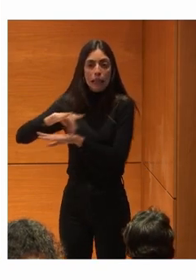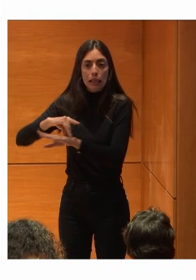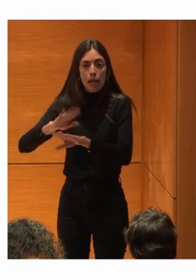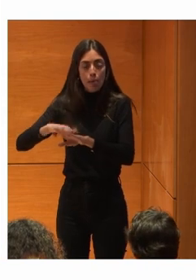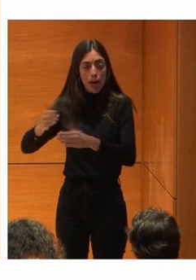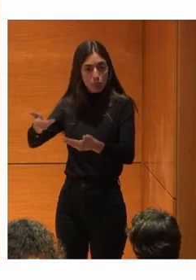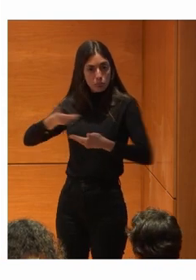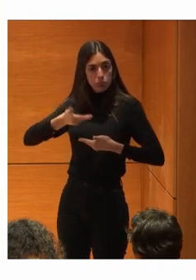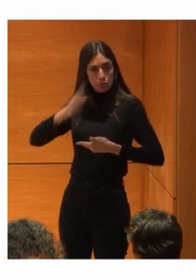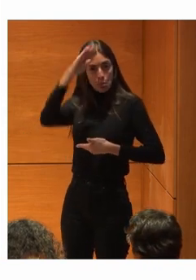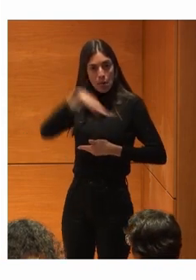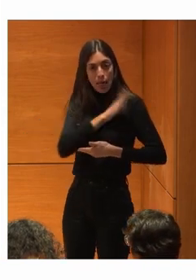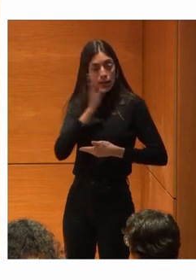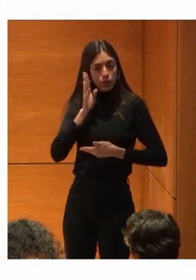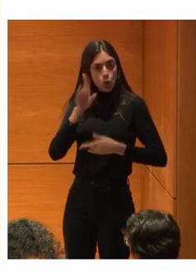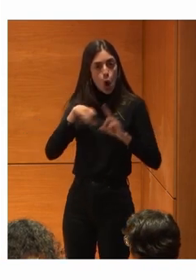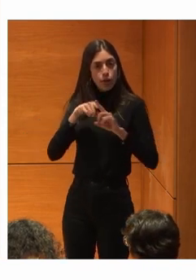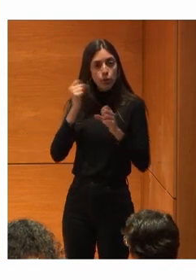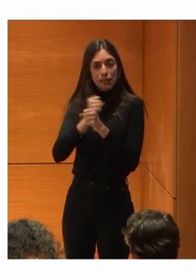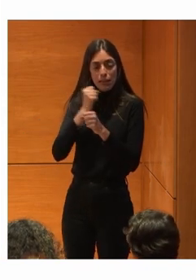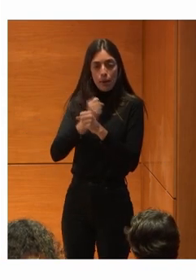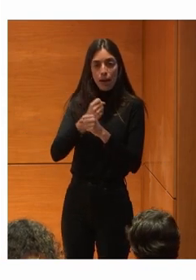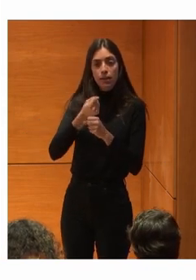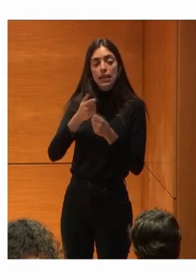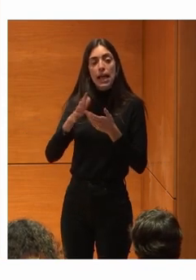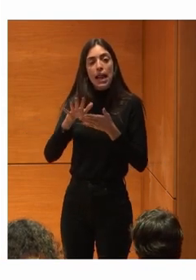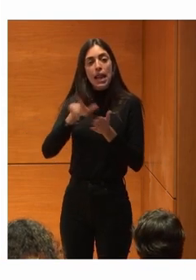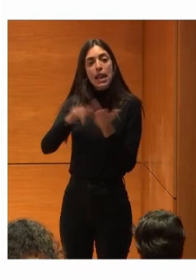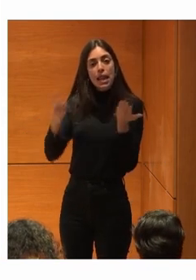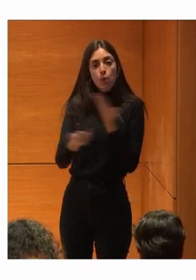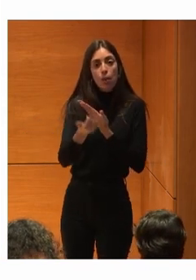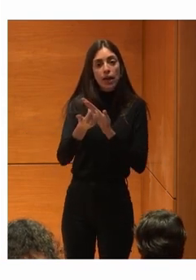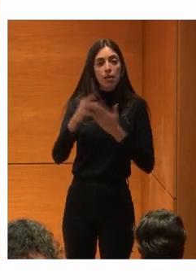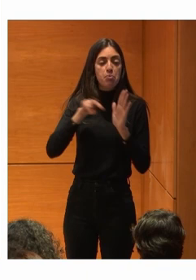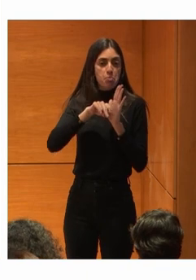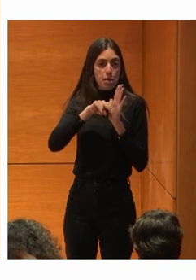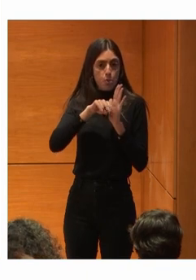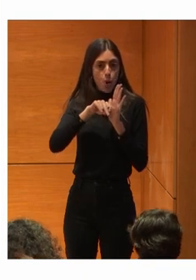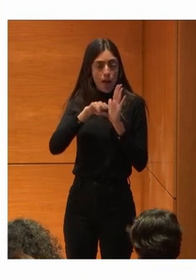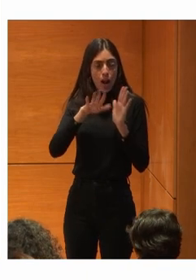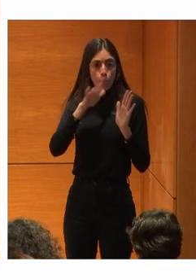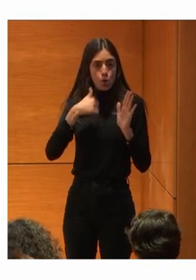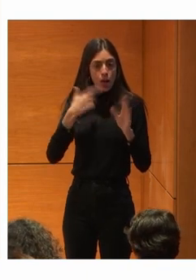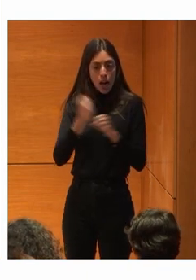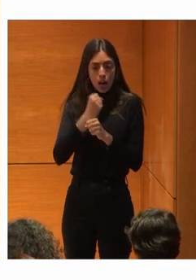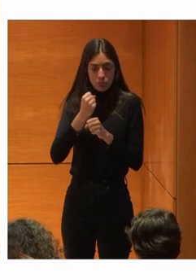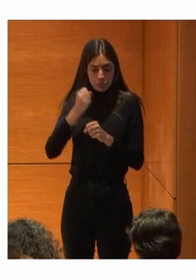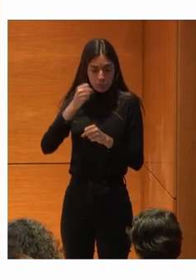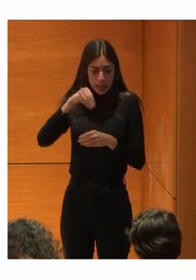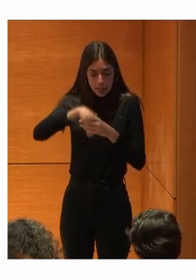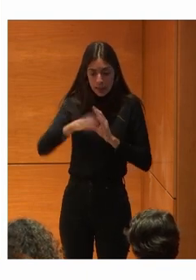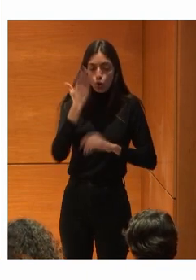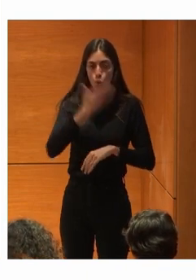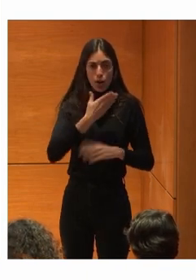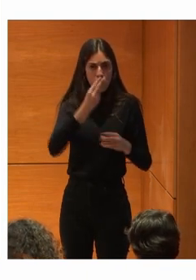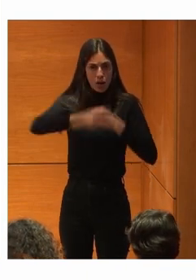gratuitamente Para trabajar El lenguaje bimodal Con nuestros hijos Que lo hacen mucho En el colegio Pues los padres No tenemos ni idea Pues